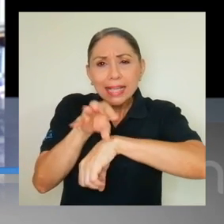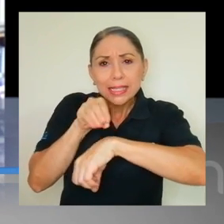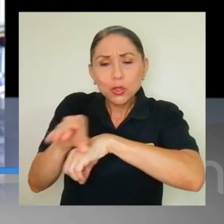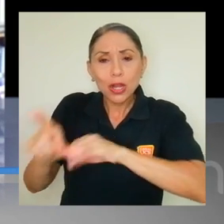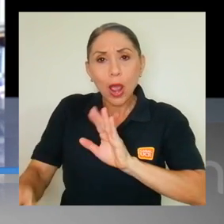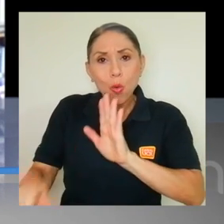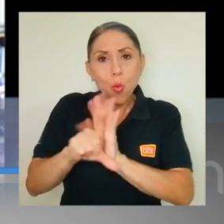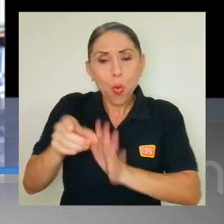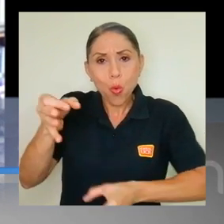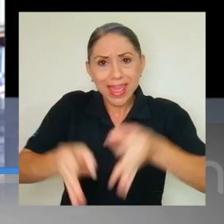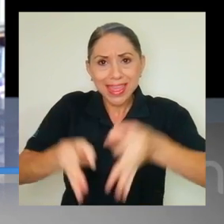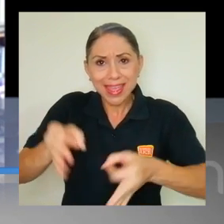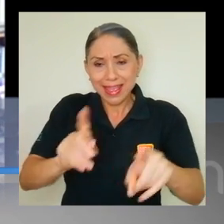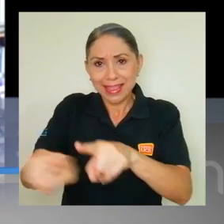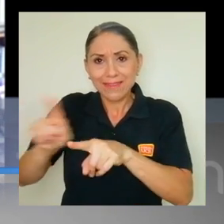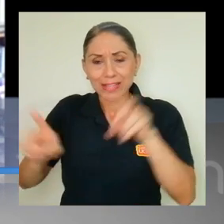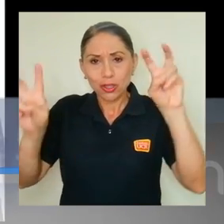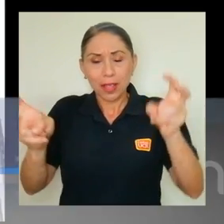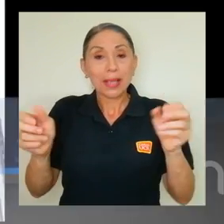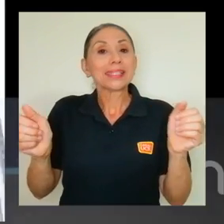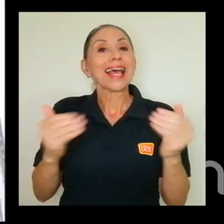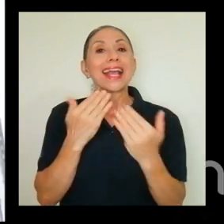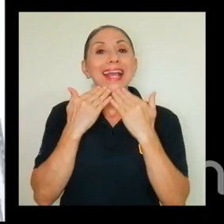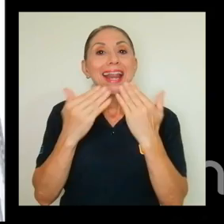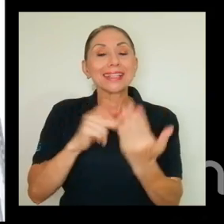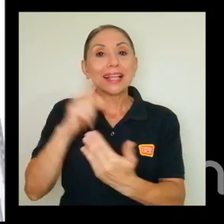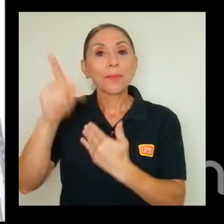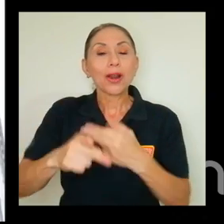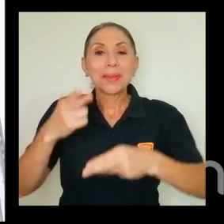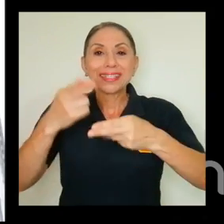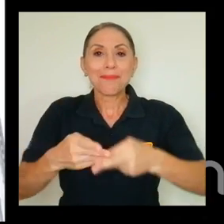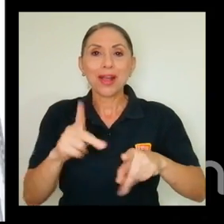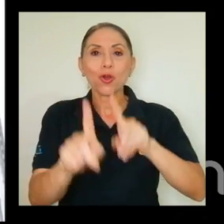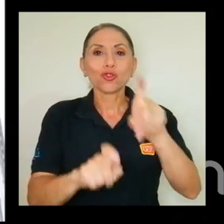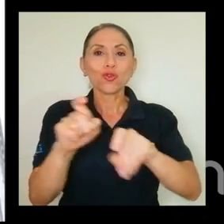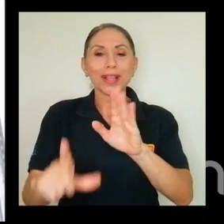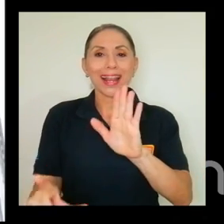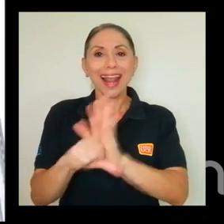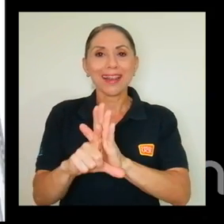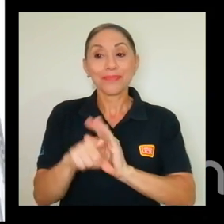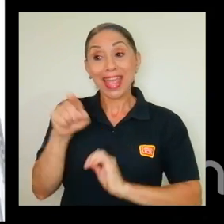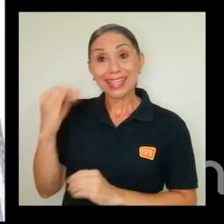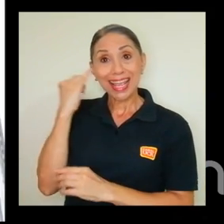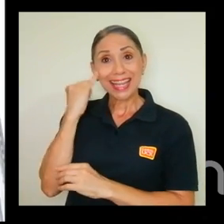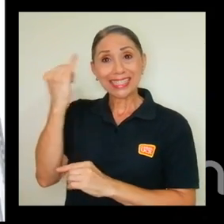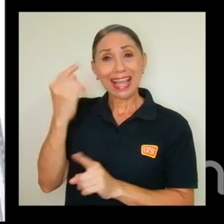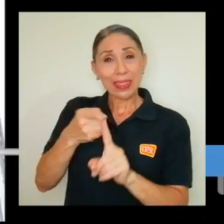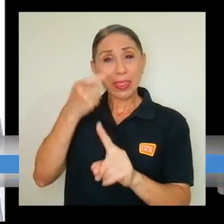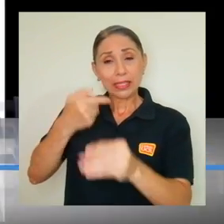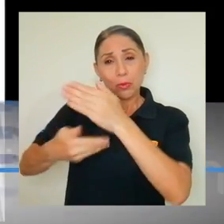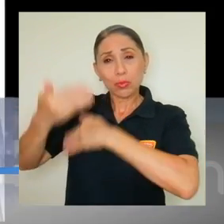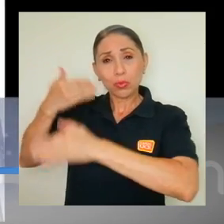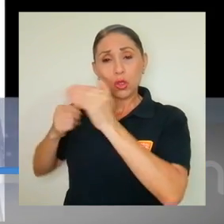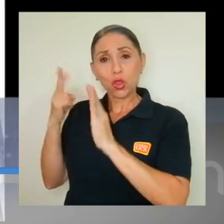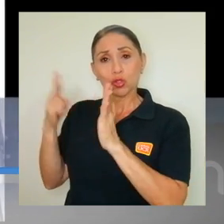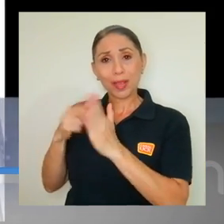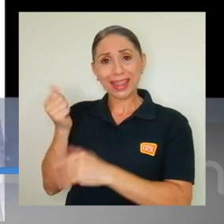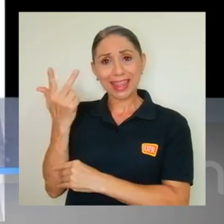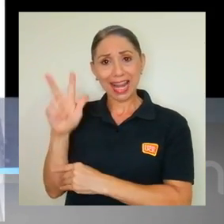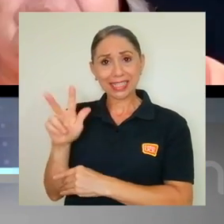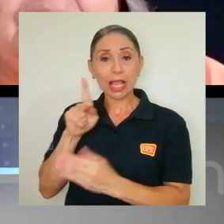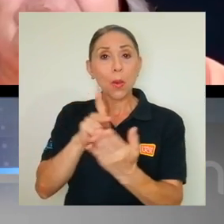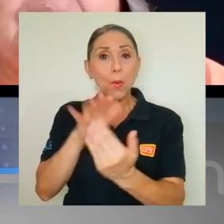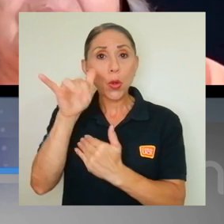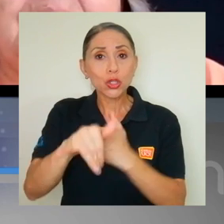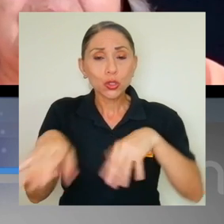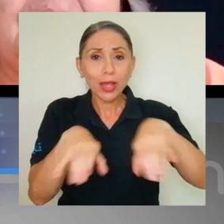con asesoría jurídica en diversos temas, gracias al programa Consulta Legal. Esta iniciativa, que se remonta al año 2013,